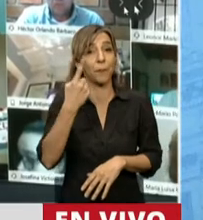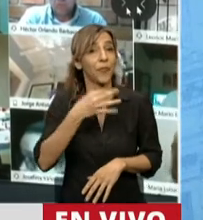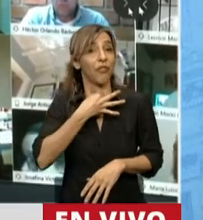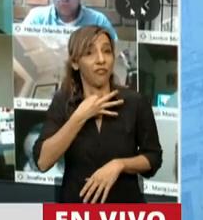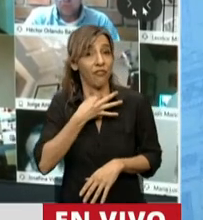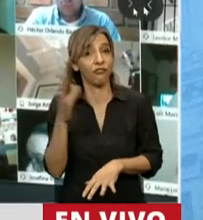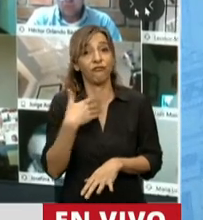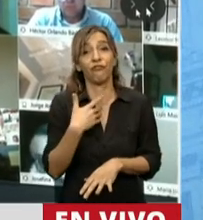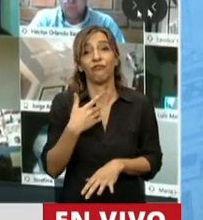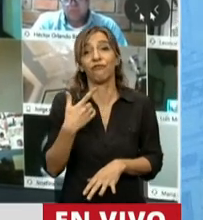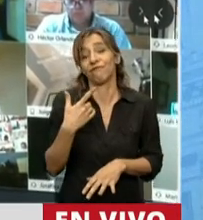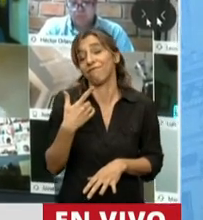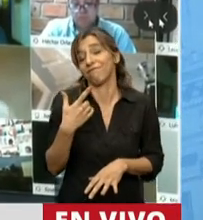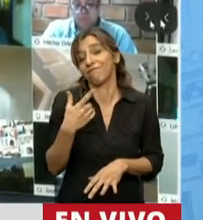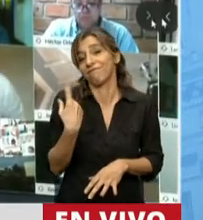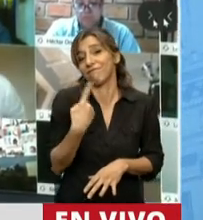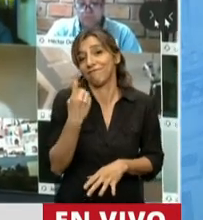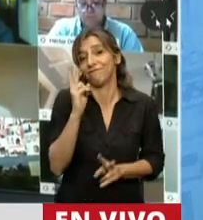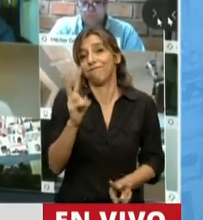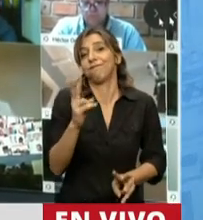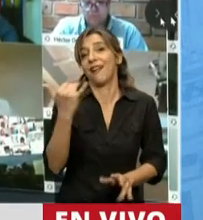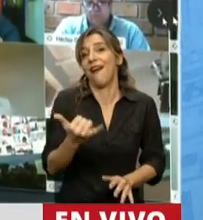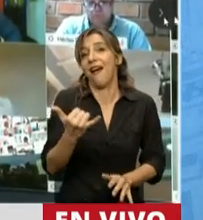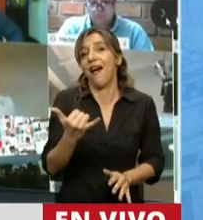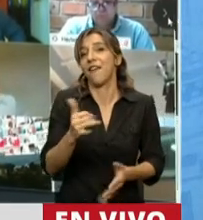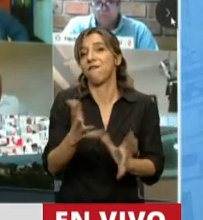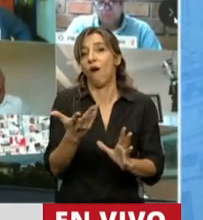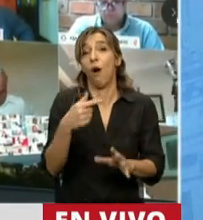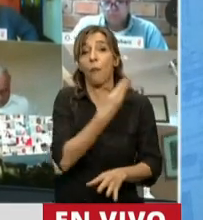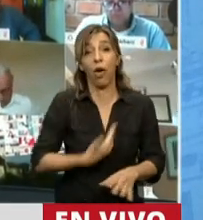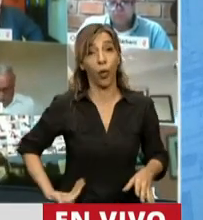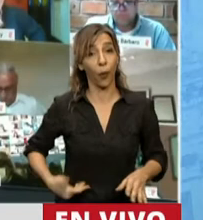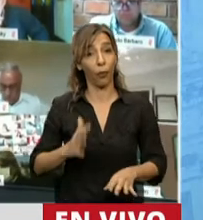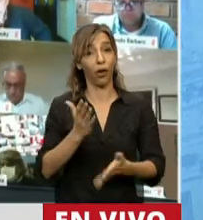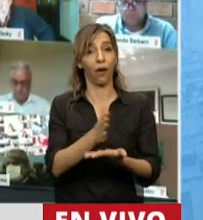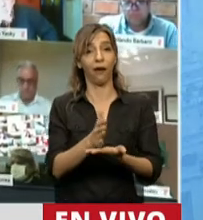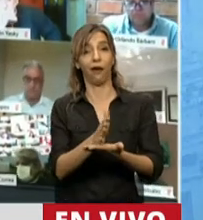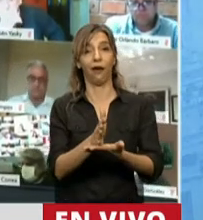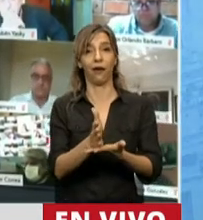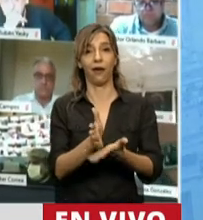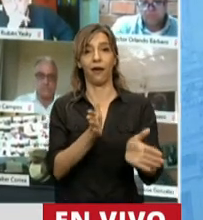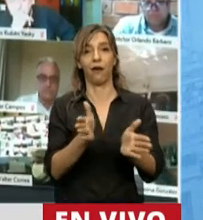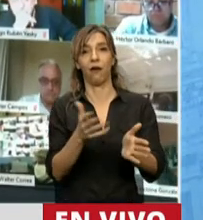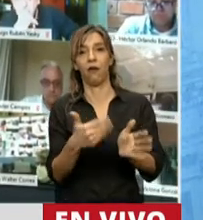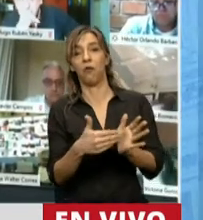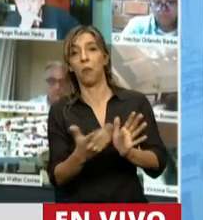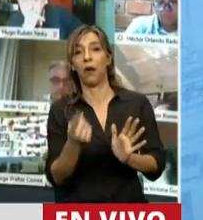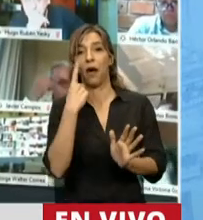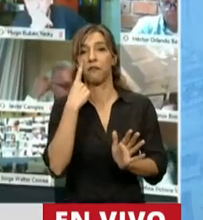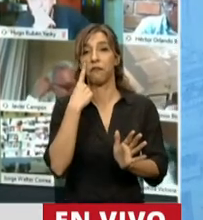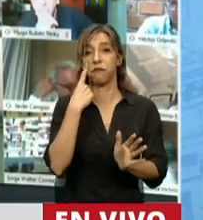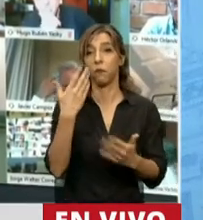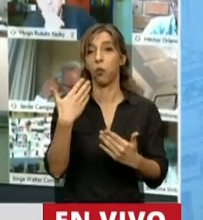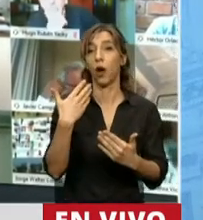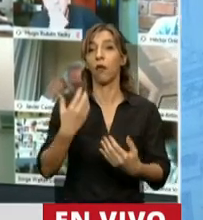gobierna con una doble moral, una doble barra ética para medir la libertad de expresión de